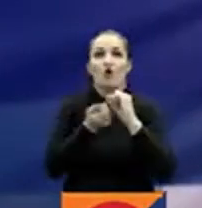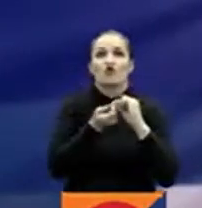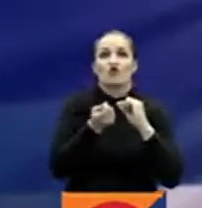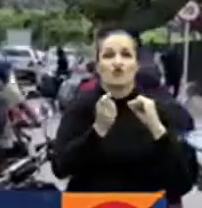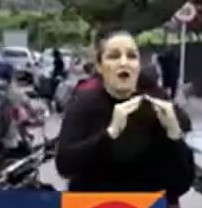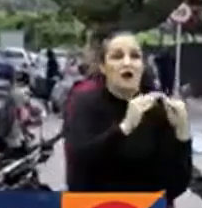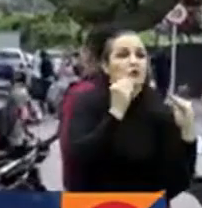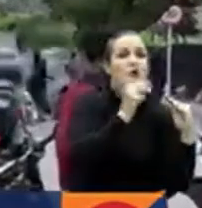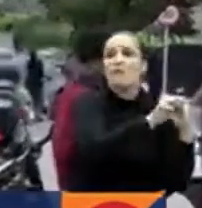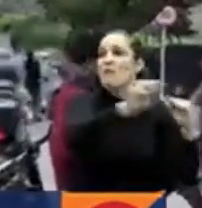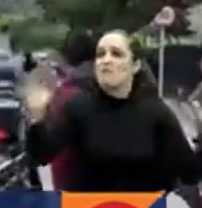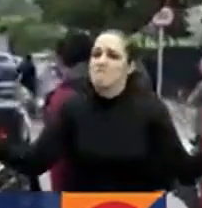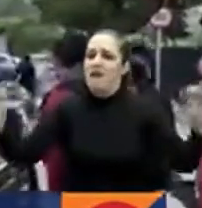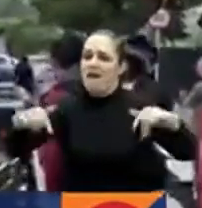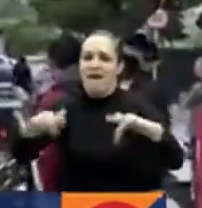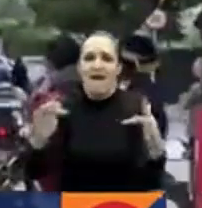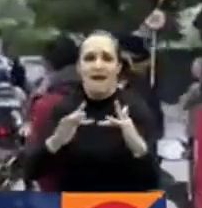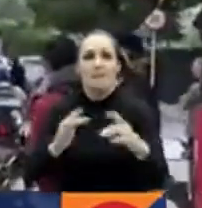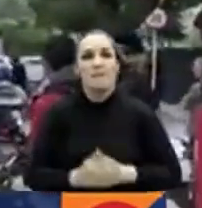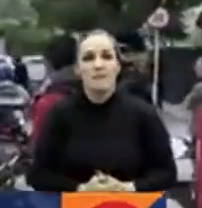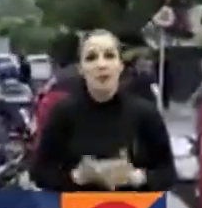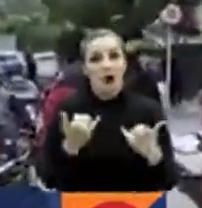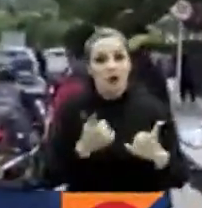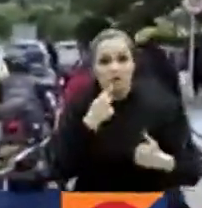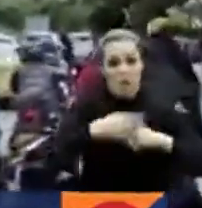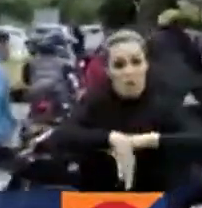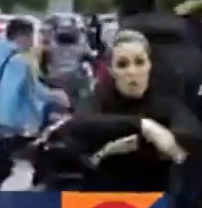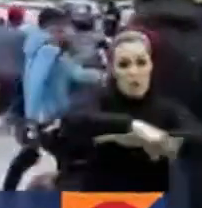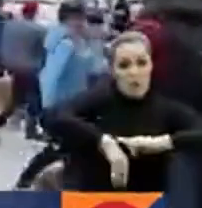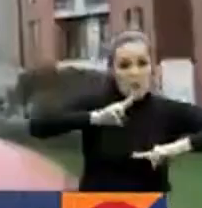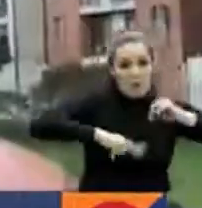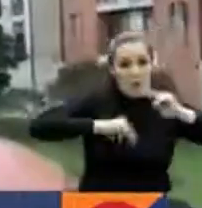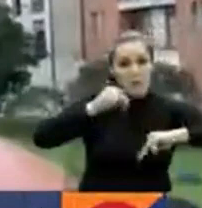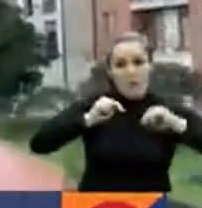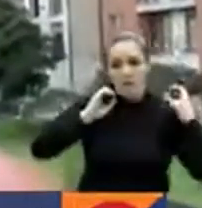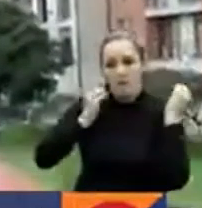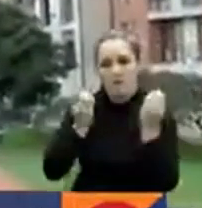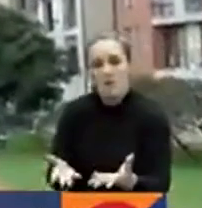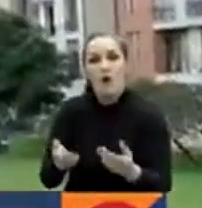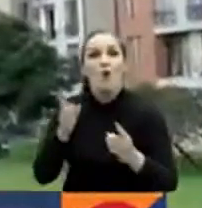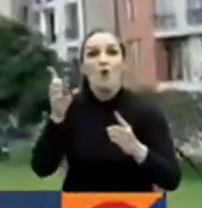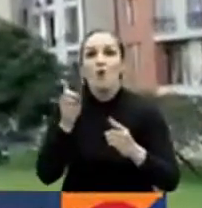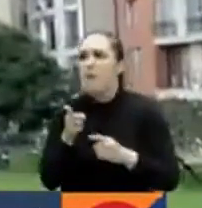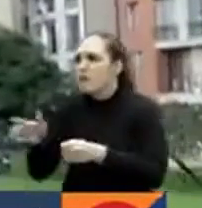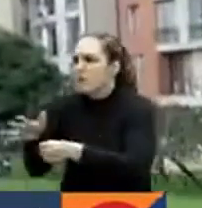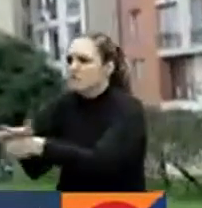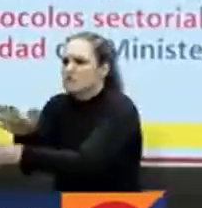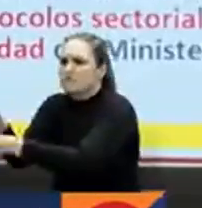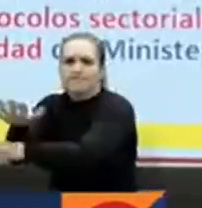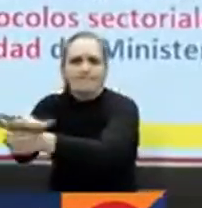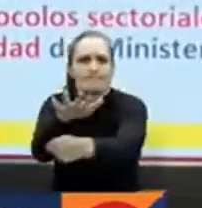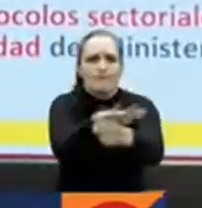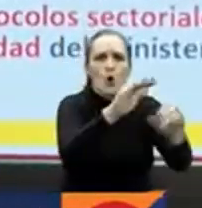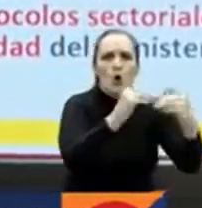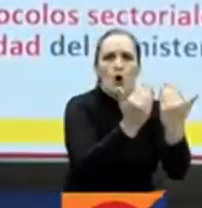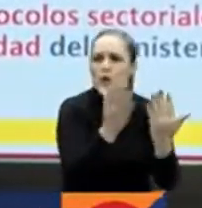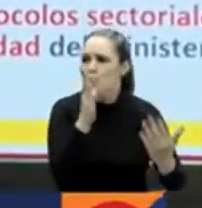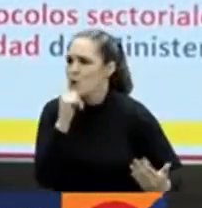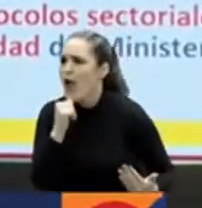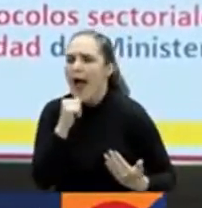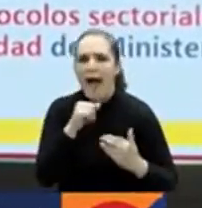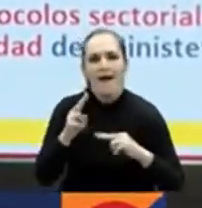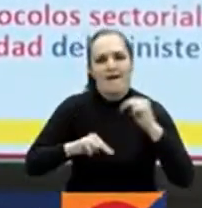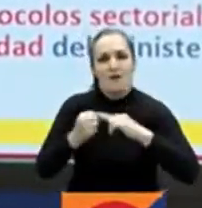a sus hogares. El distrito asegura que este proyecto está pensado para suplir la falta de cupos que hay actualmente en la localidad. Por su parte, la